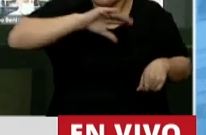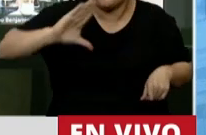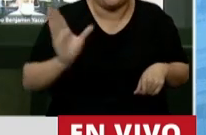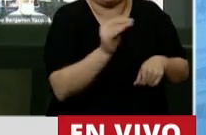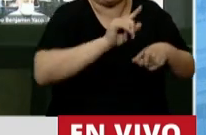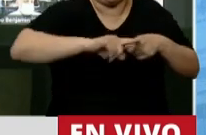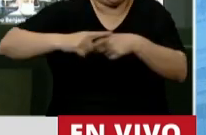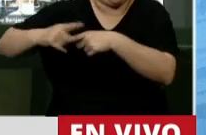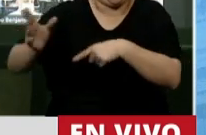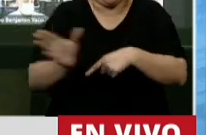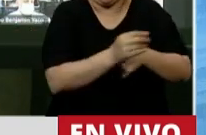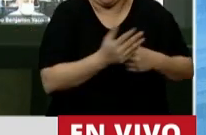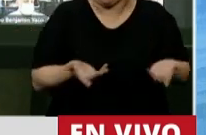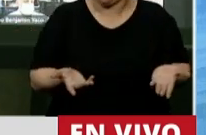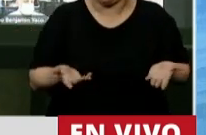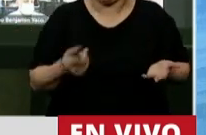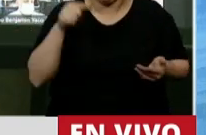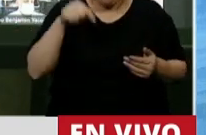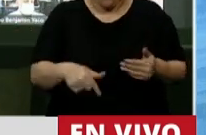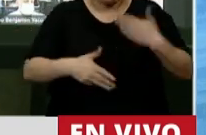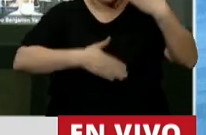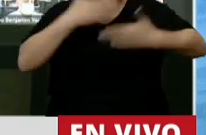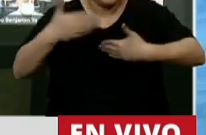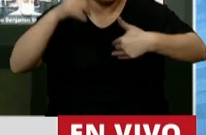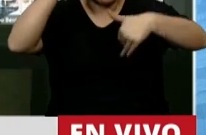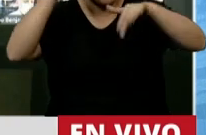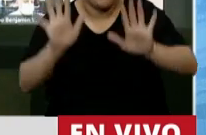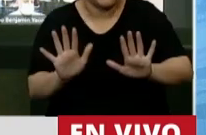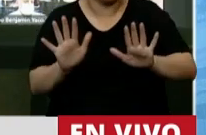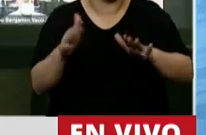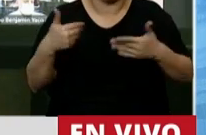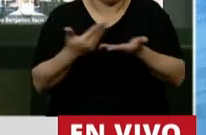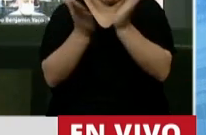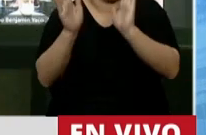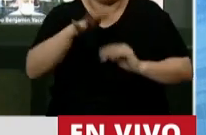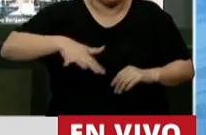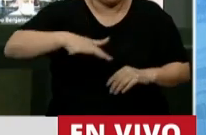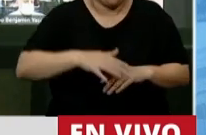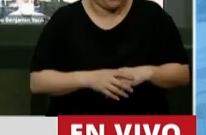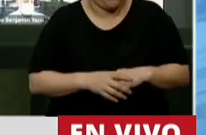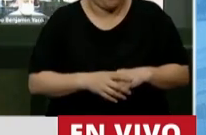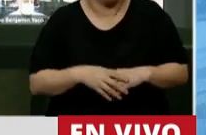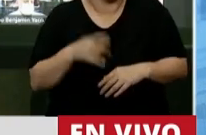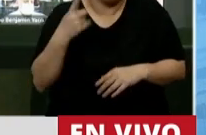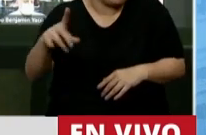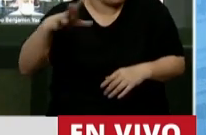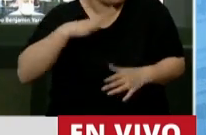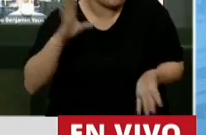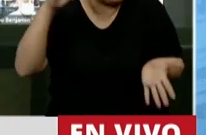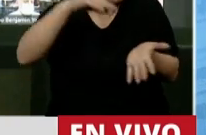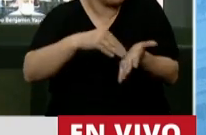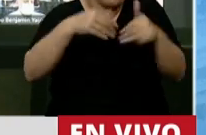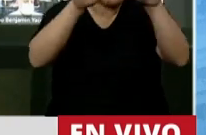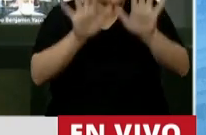Presidente, hoy hemos avanzado en la capacitación para el ámbito público, pero nos queda todavía avanzar en la